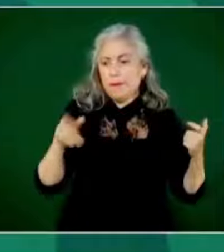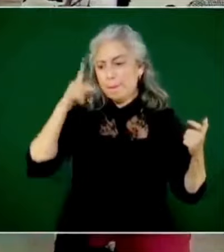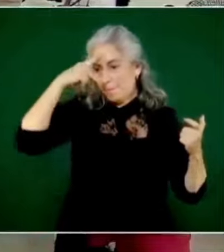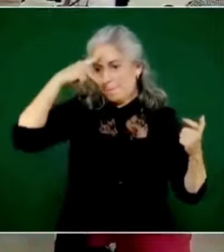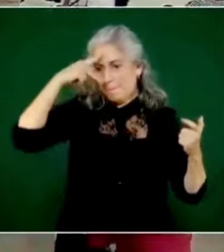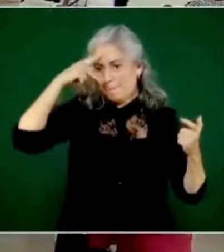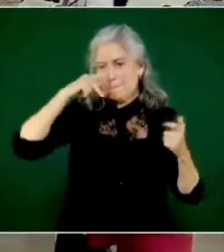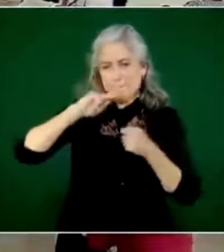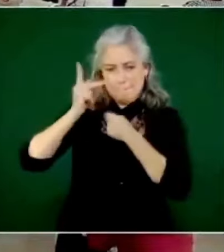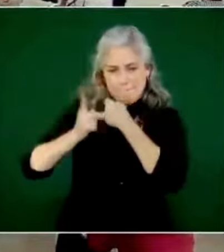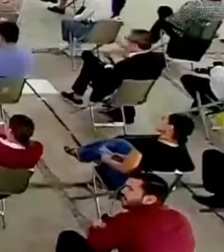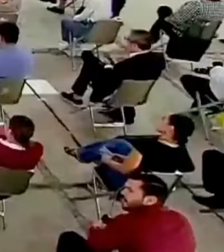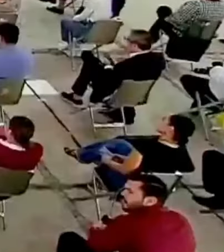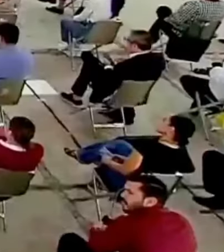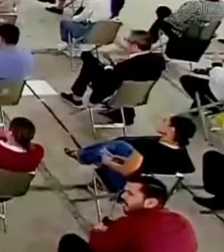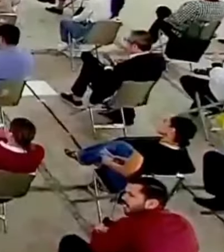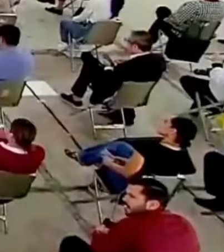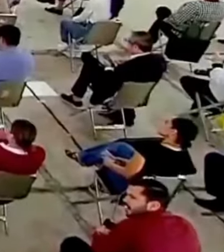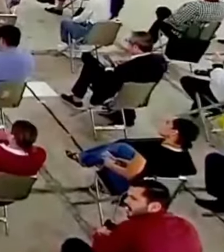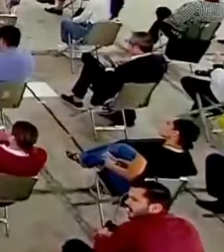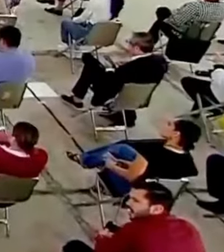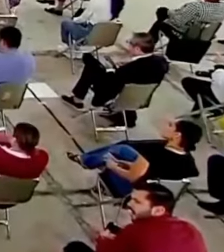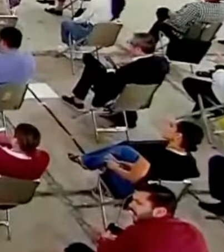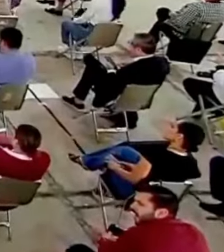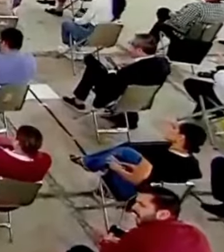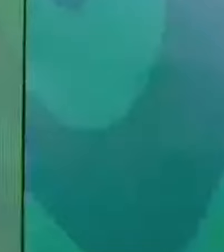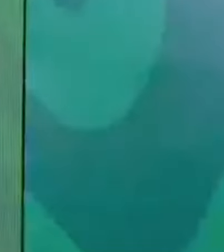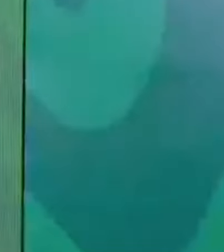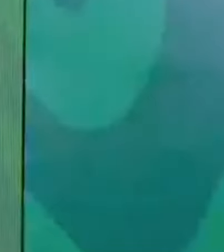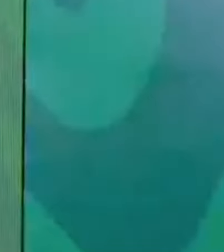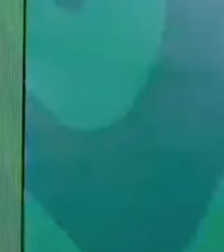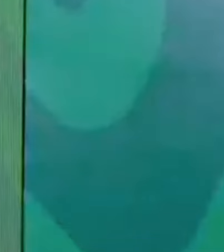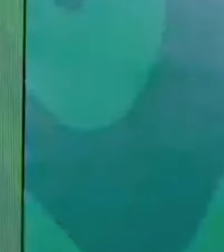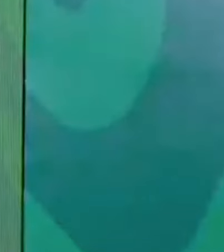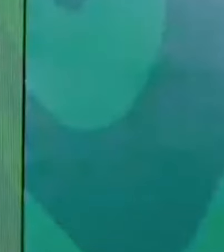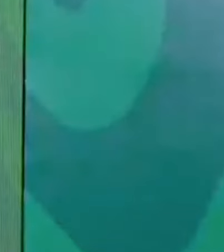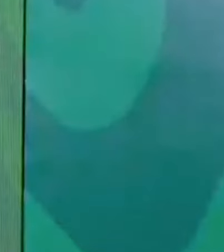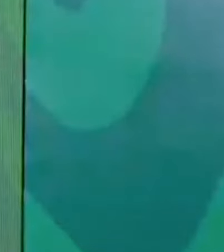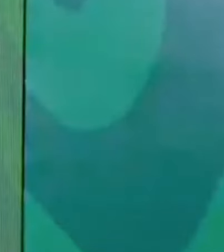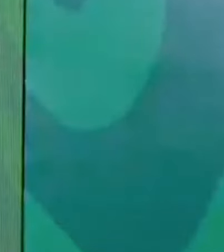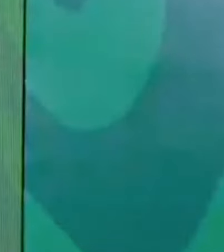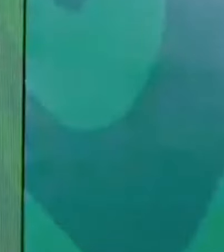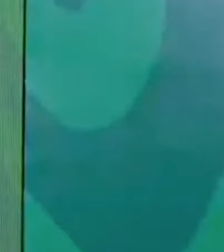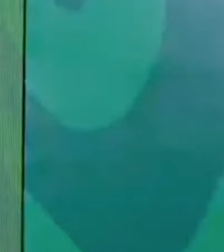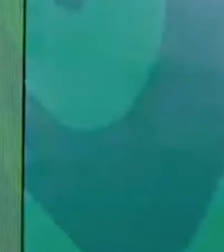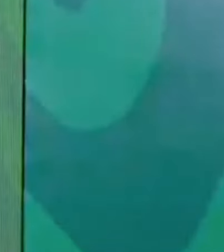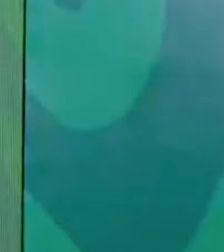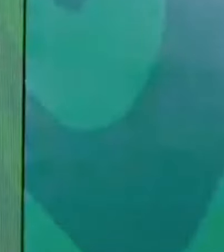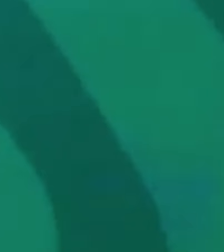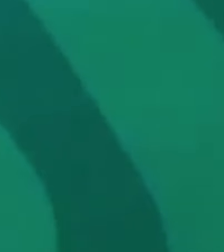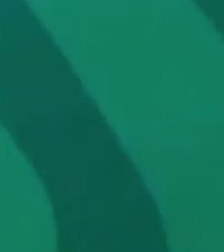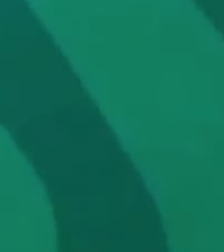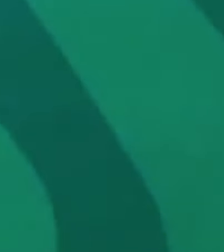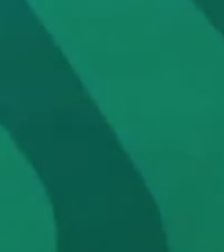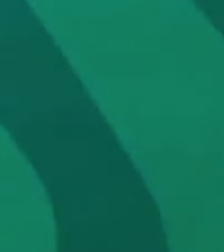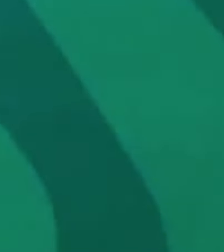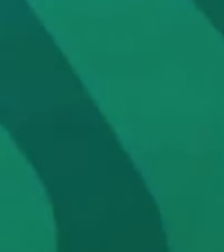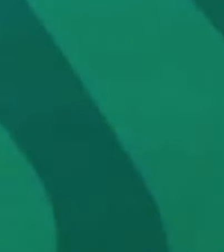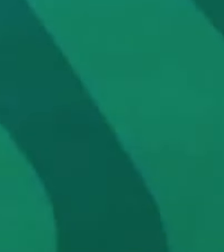casi todas las tierras estaban controladas por el clero.